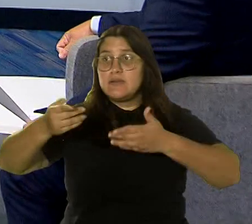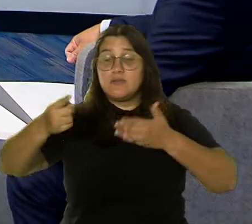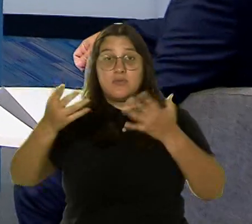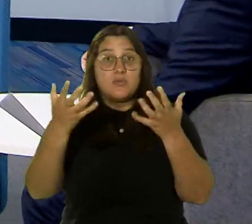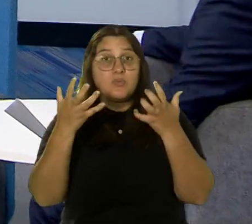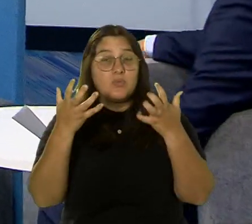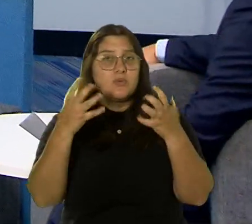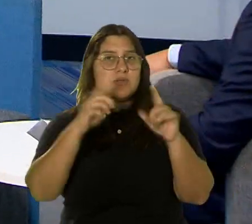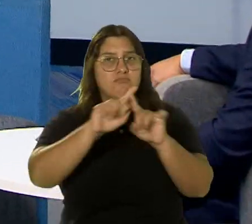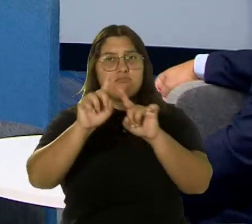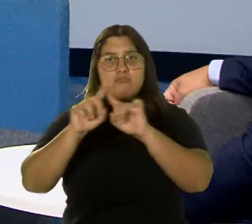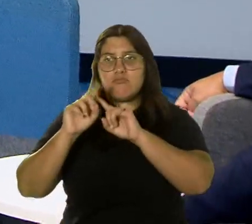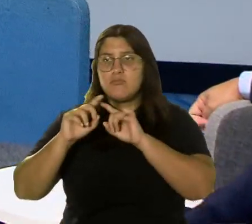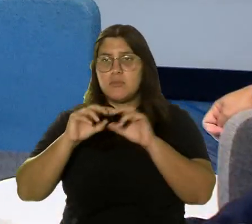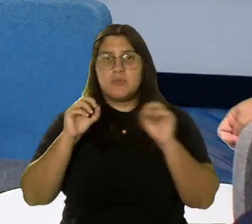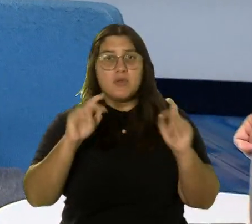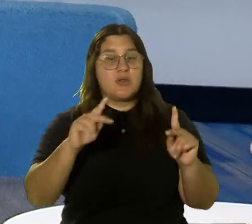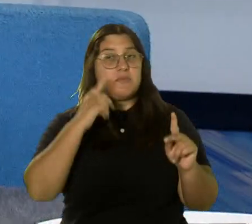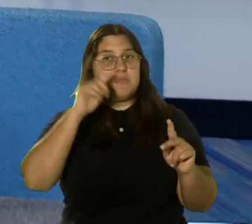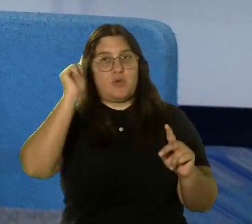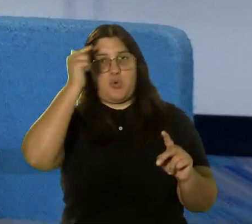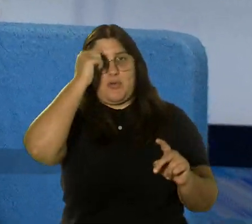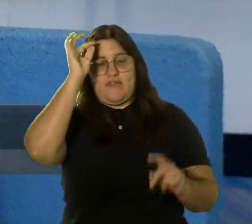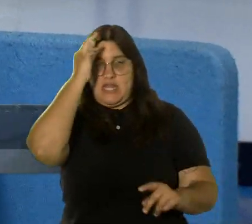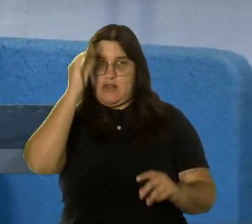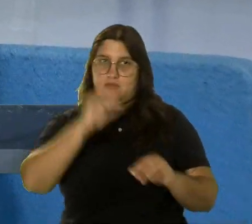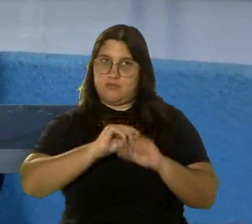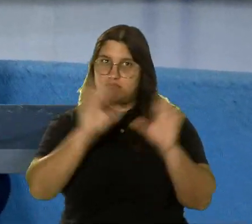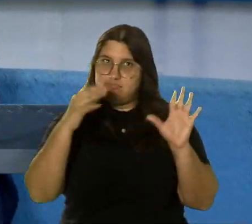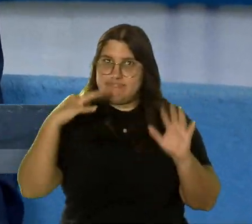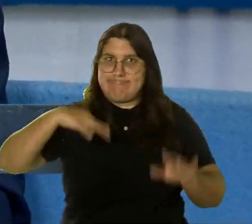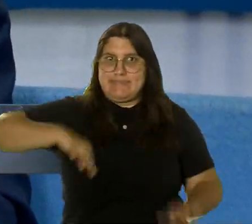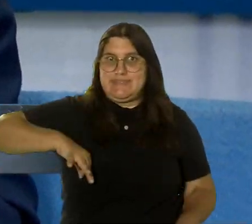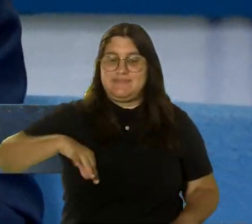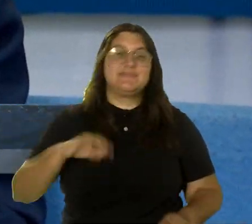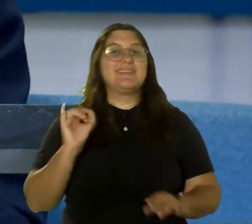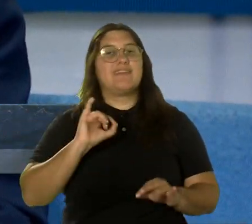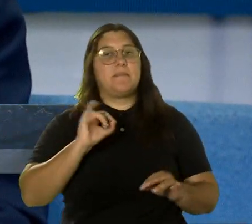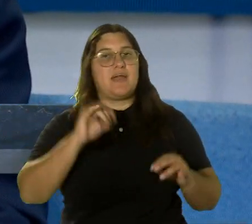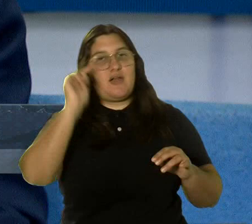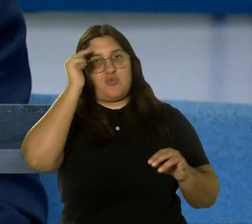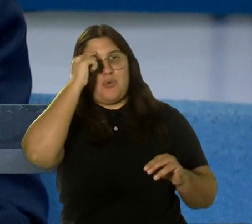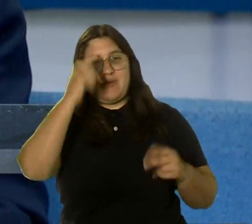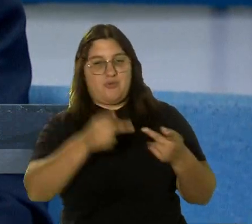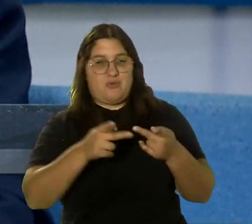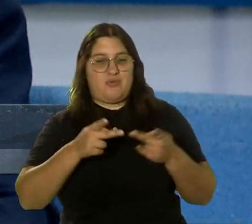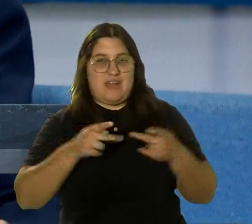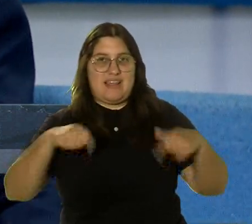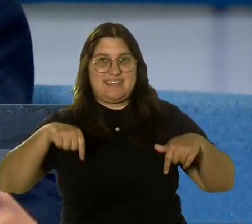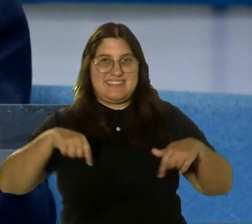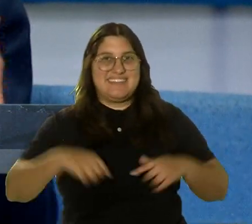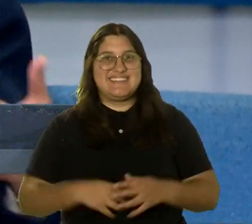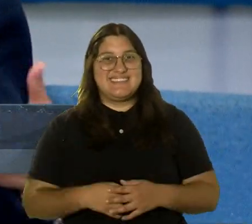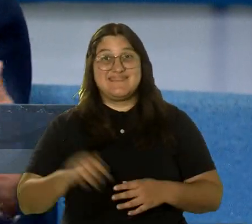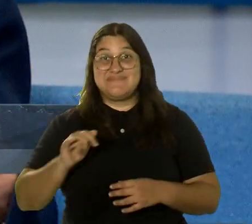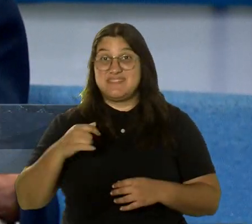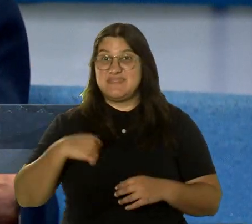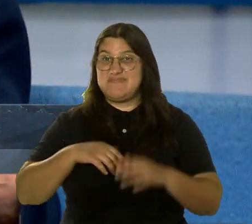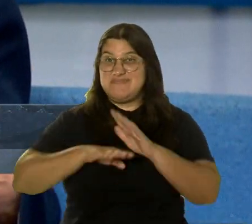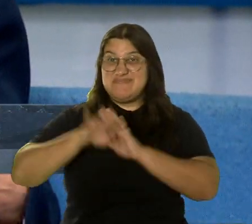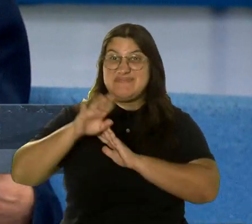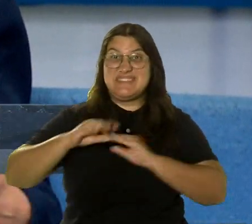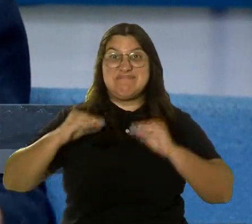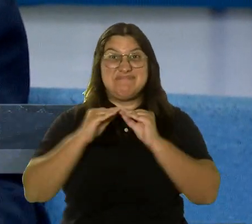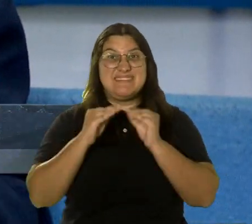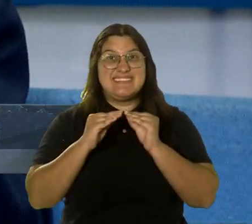oportunidades no solamente de vender al gobierno federal, lo cual es una grandísima ventaja, sino también al gobierno local, así como maximizar y aprender muchas charlas